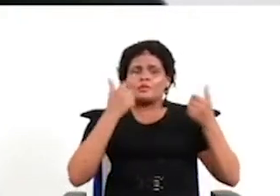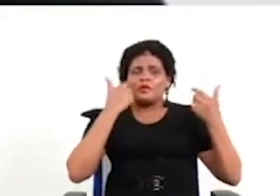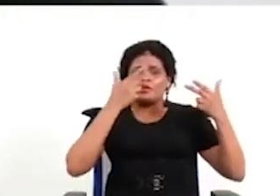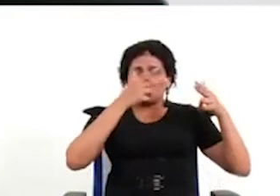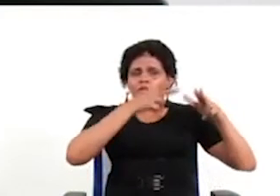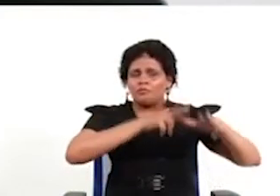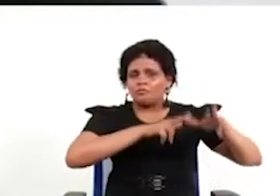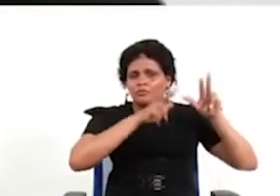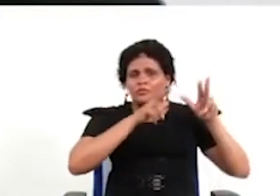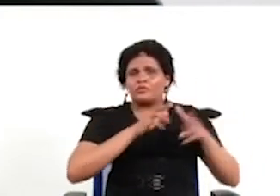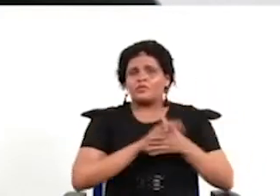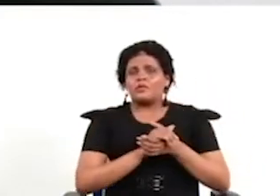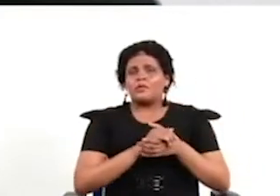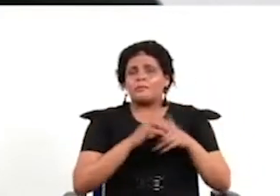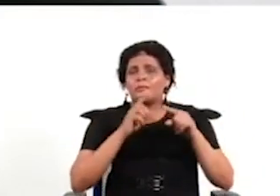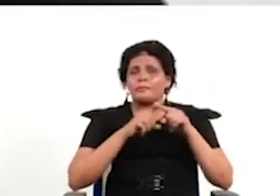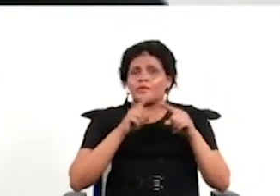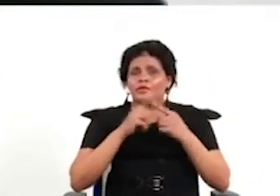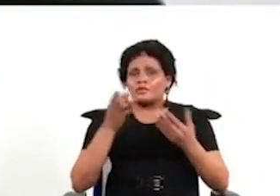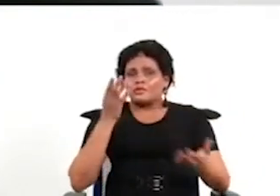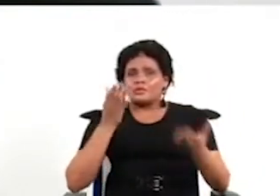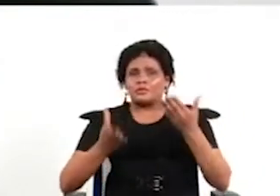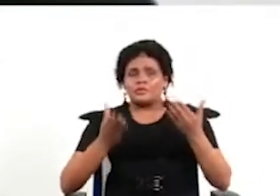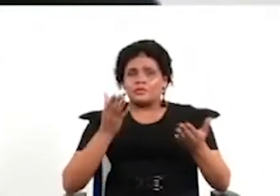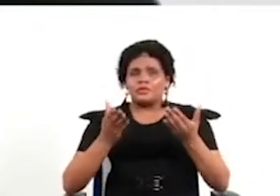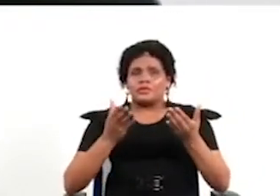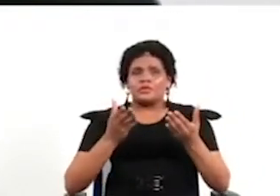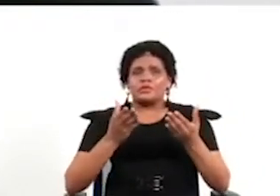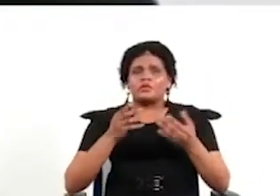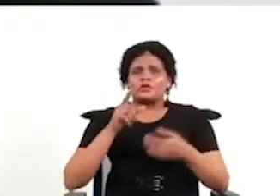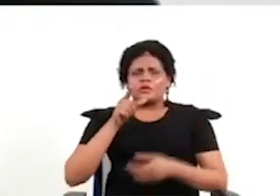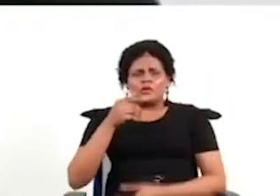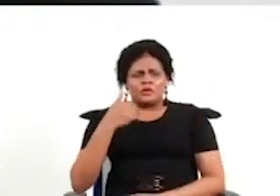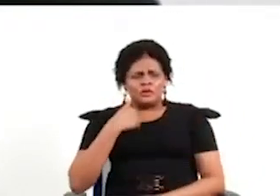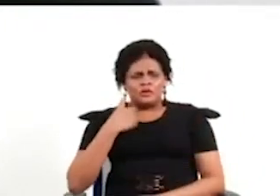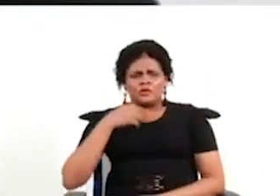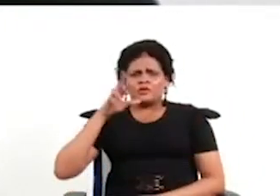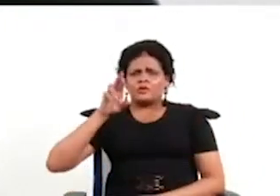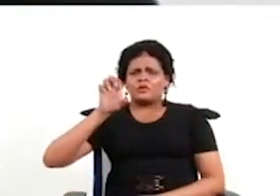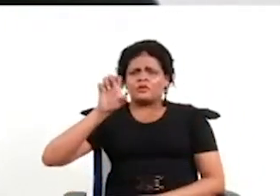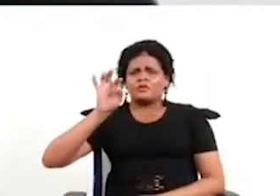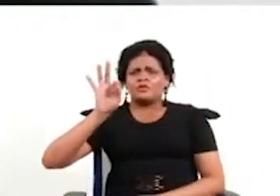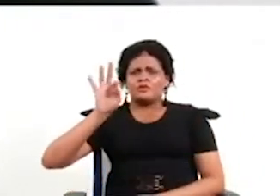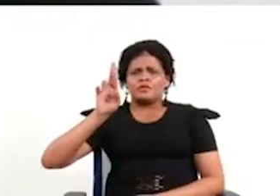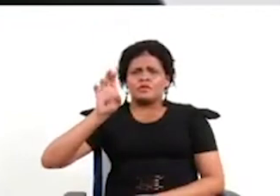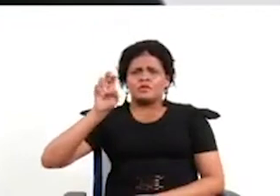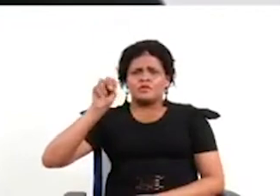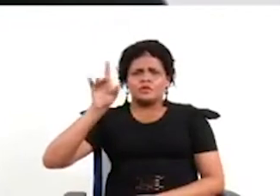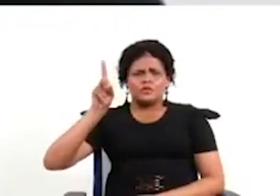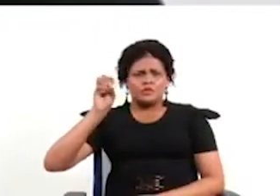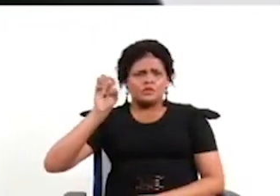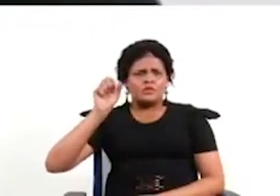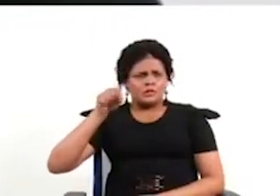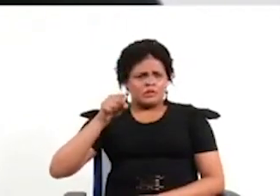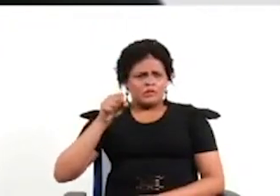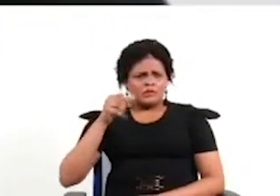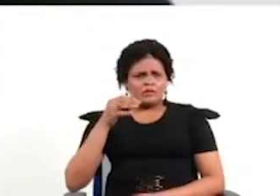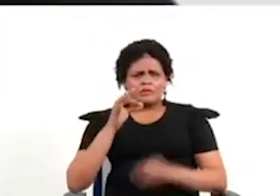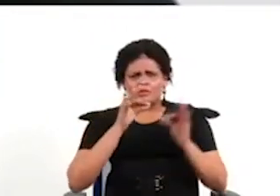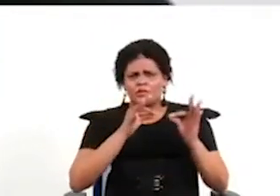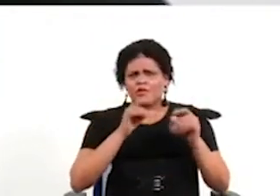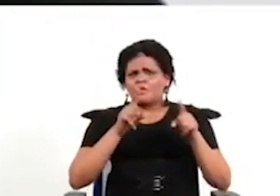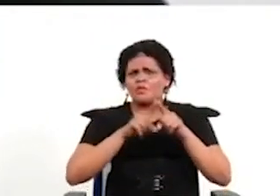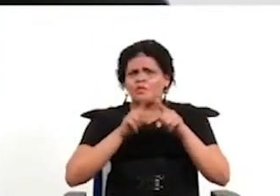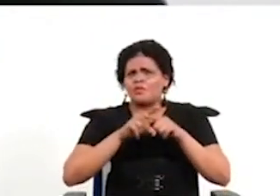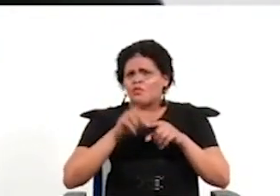sin embargo la calidad de los referéndums también es variada no todos son digamos